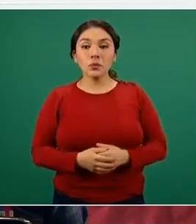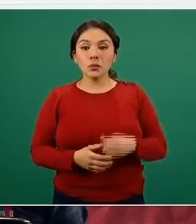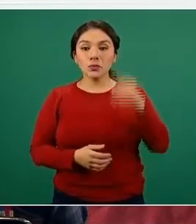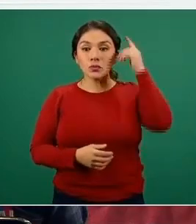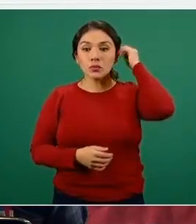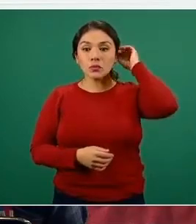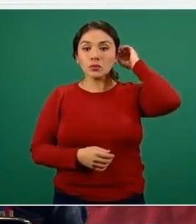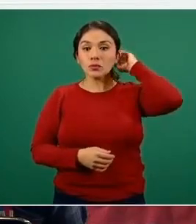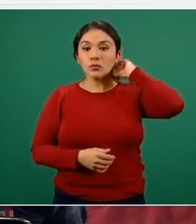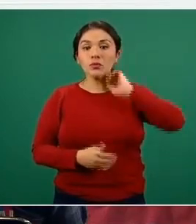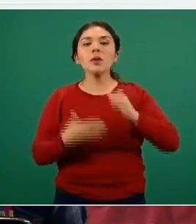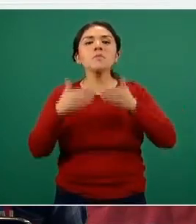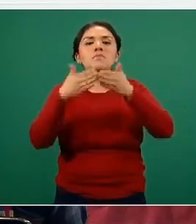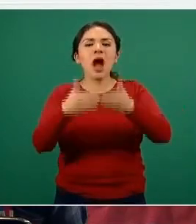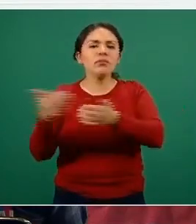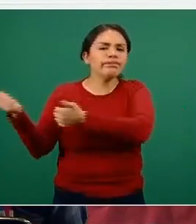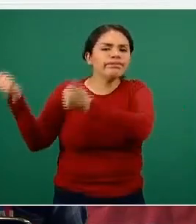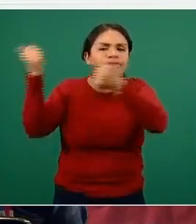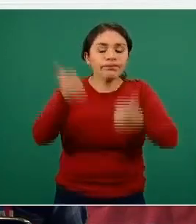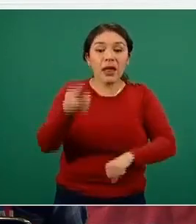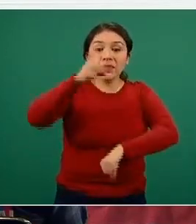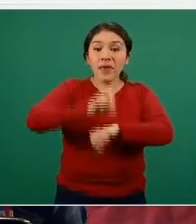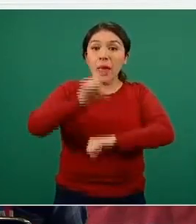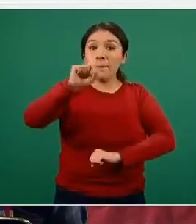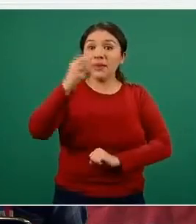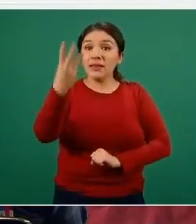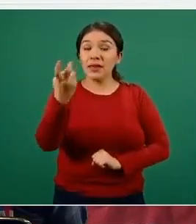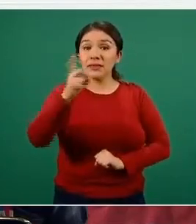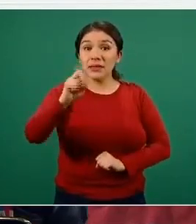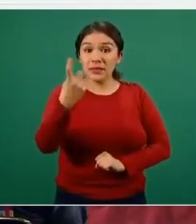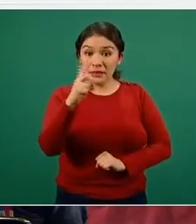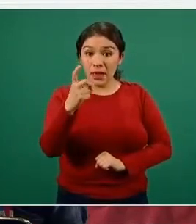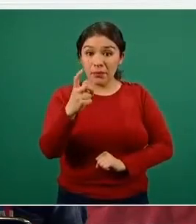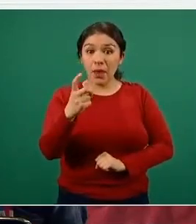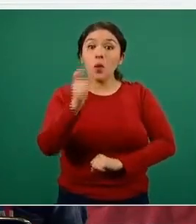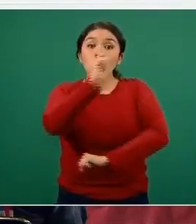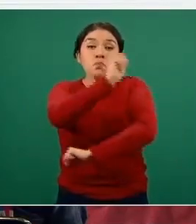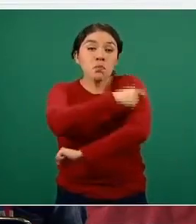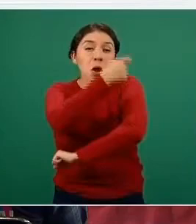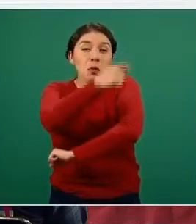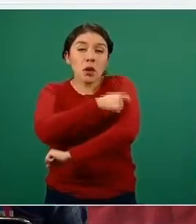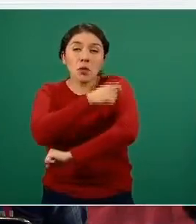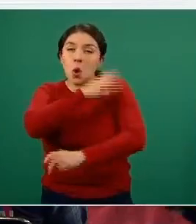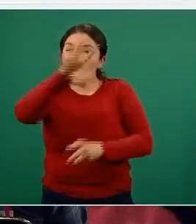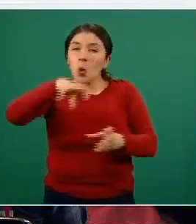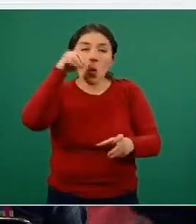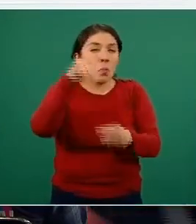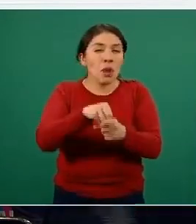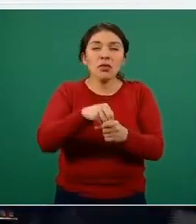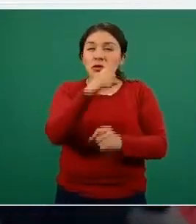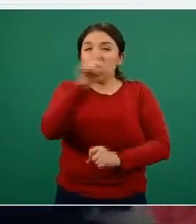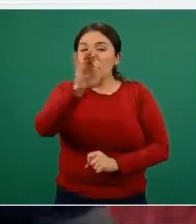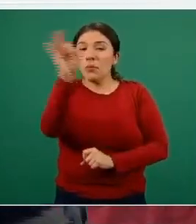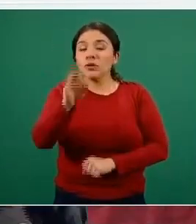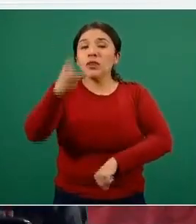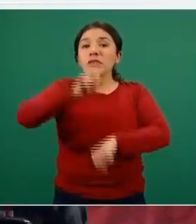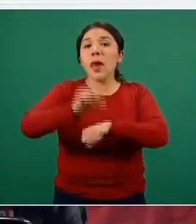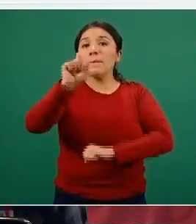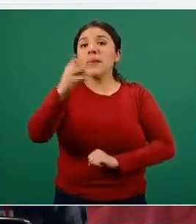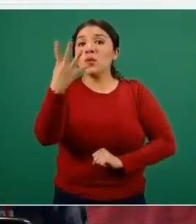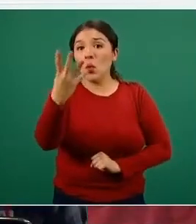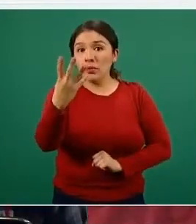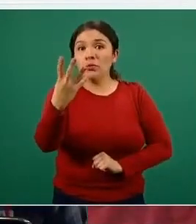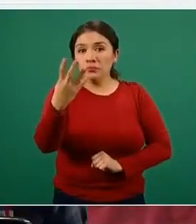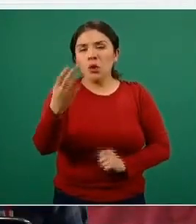Aquí están los embarques. El embarque del veintitrés de diciembre se puso por completo al cien por ciento el día veinticuatro,